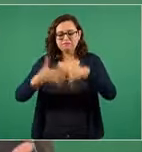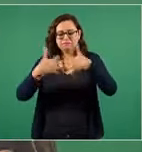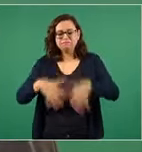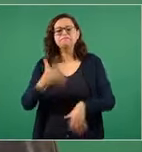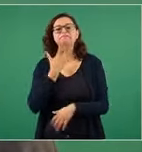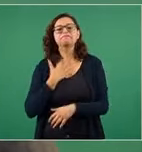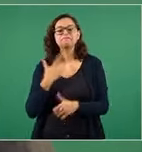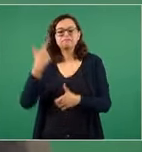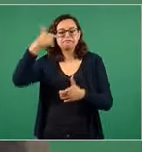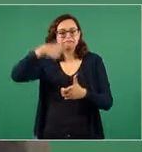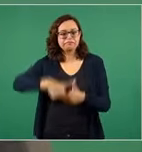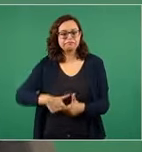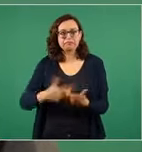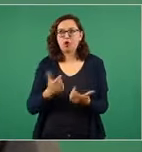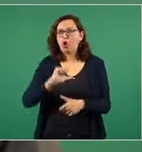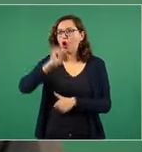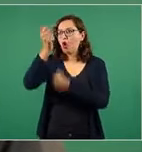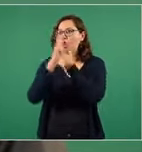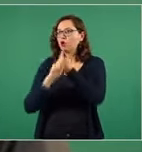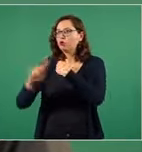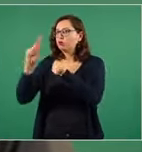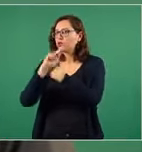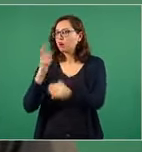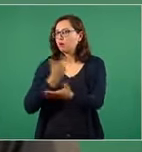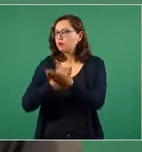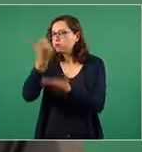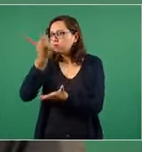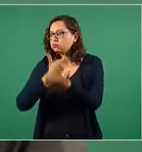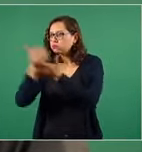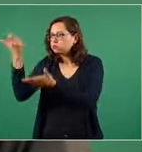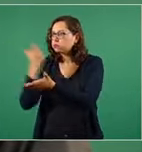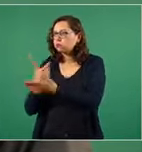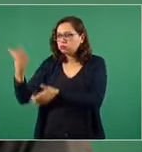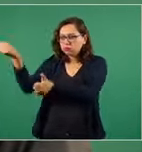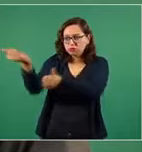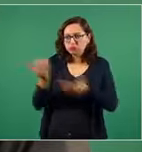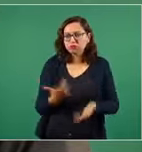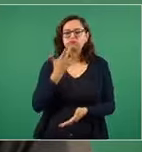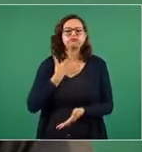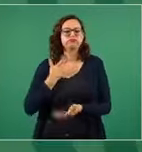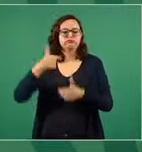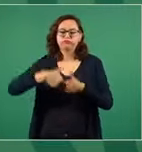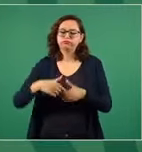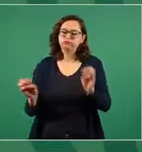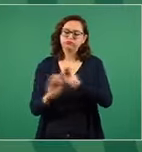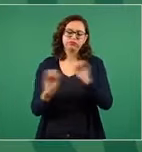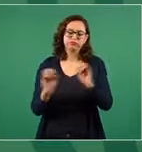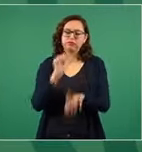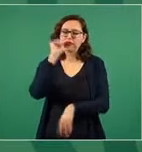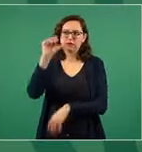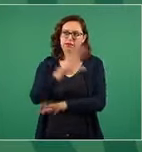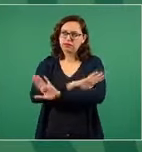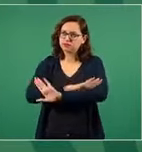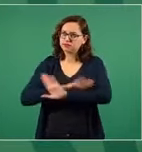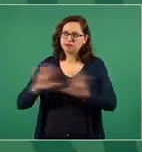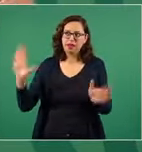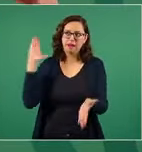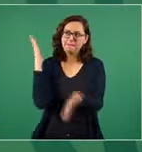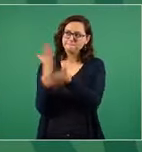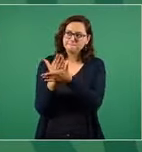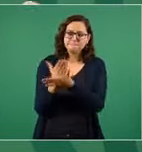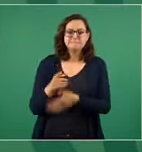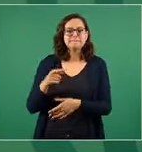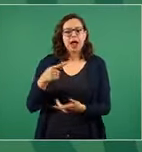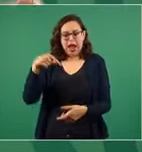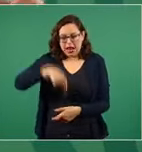diésel ni otros derivados del petróleo en el extranjero para que